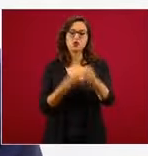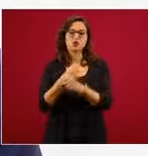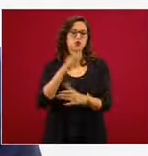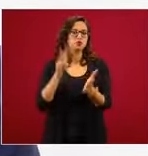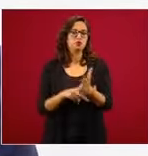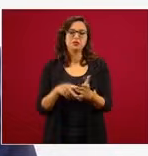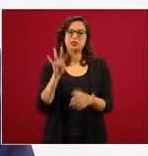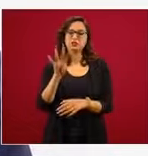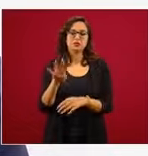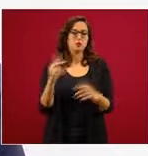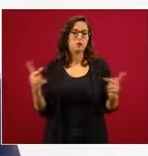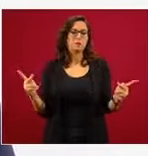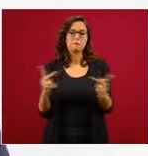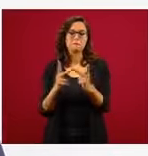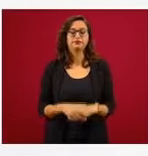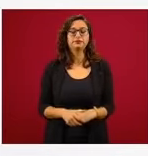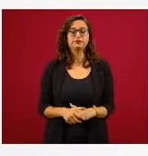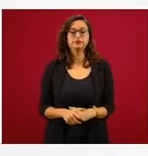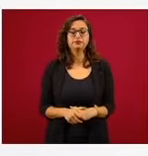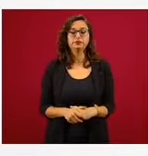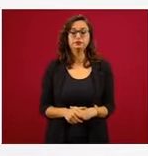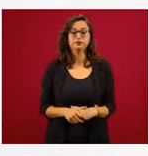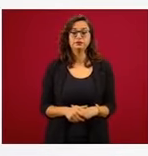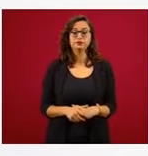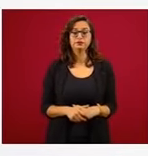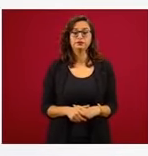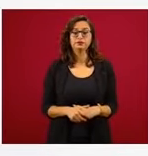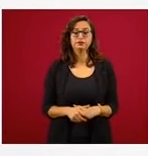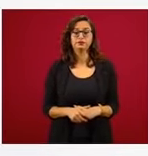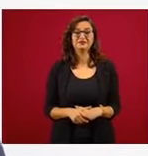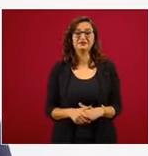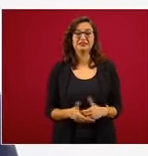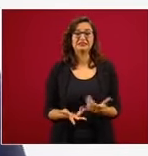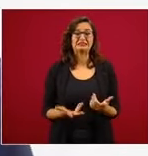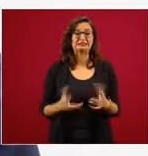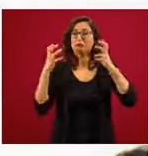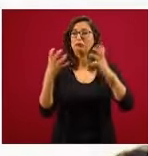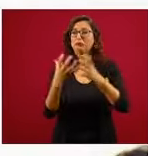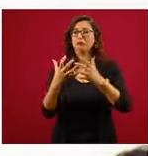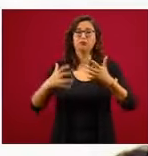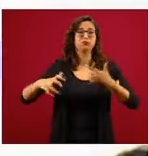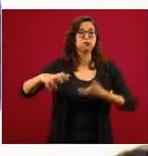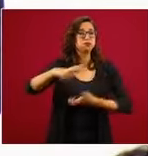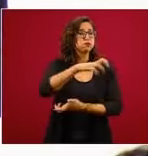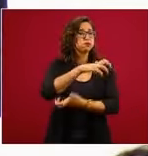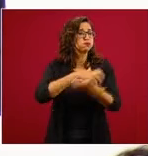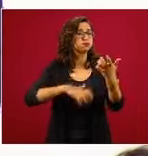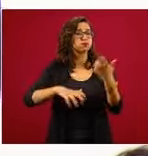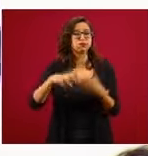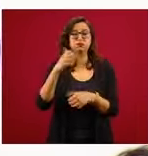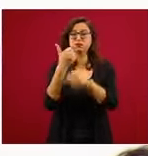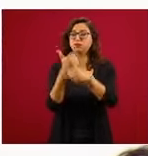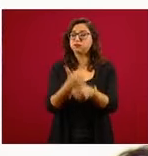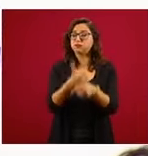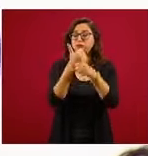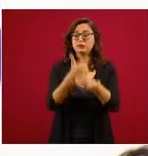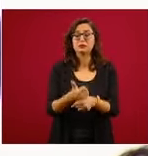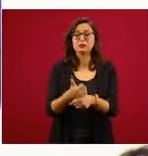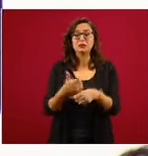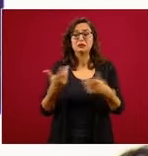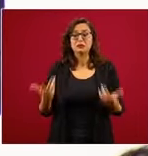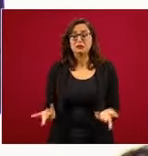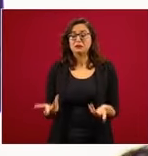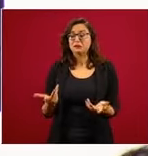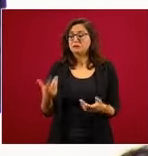La caída de la economía, a pesar del desastre mundial, fue de 10.4 por